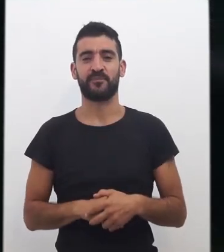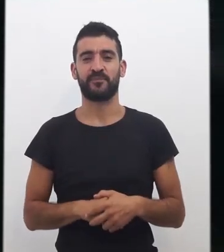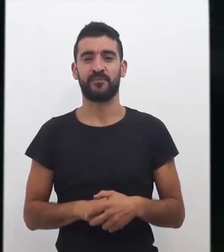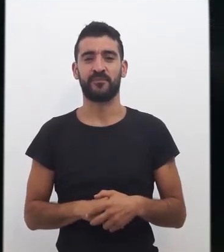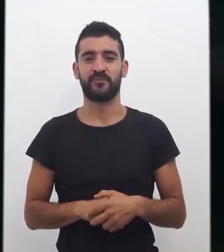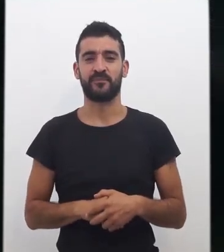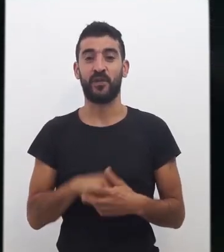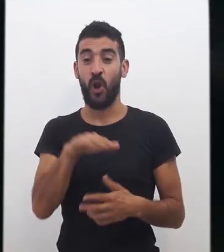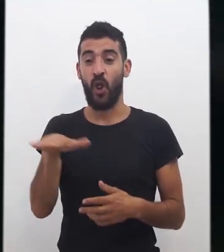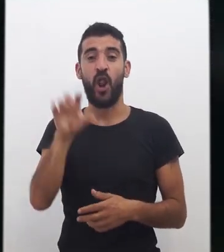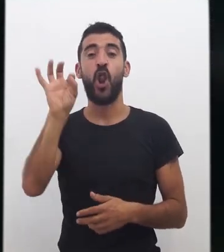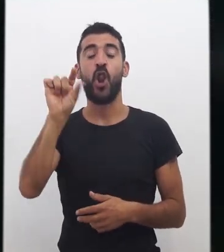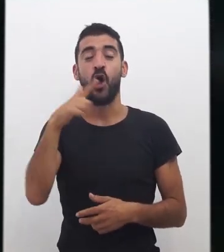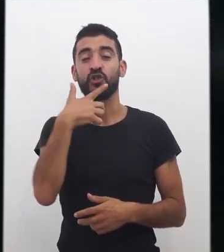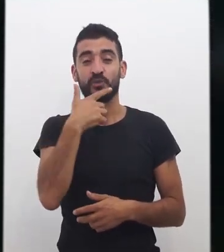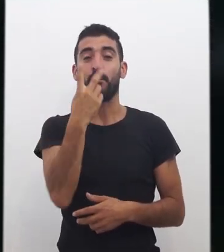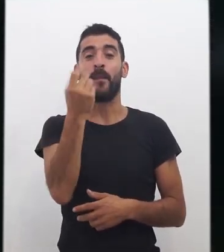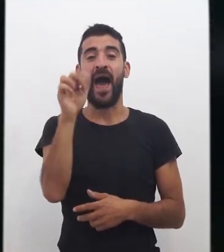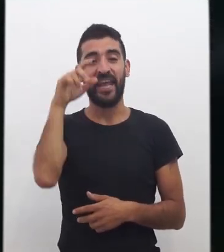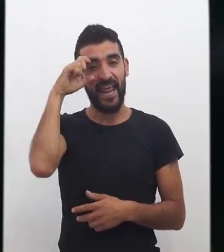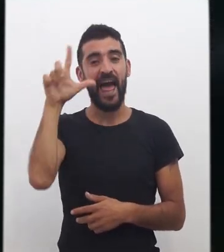Los Varela te espera.